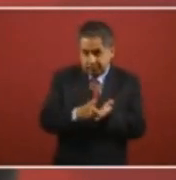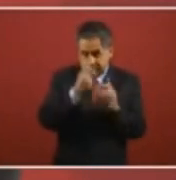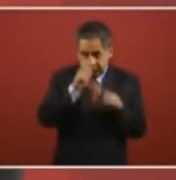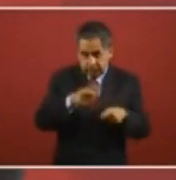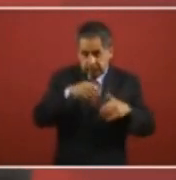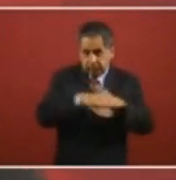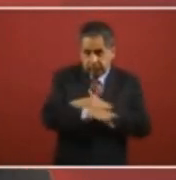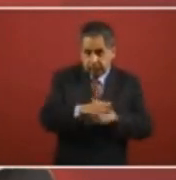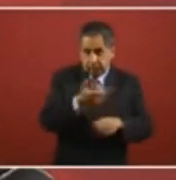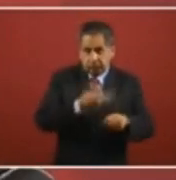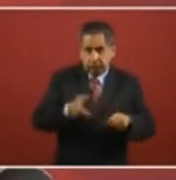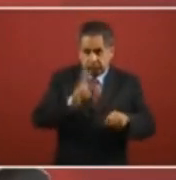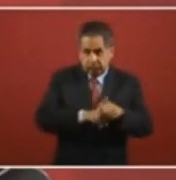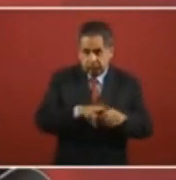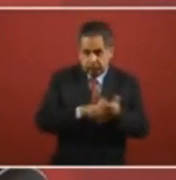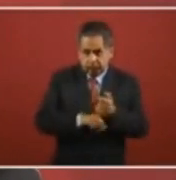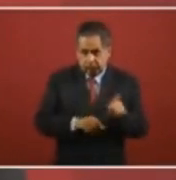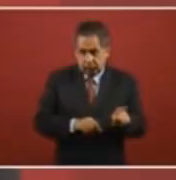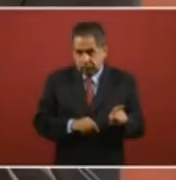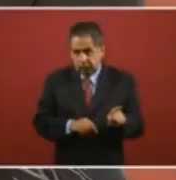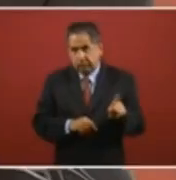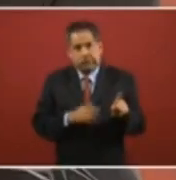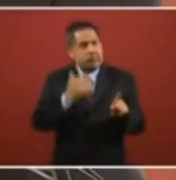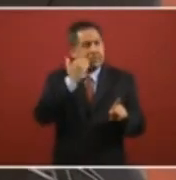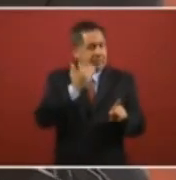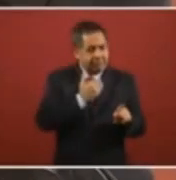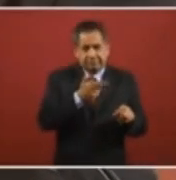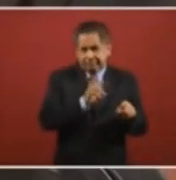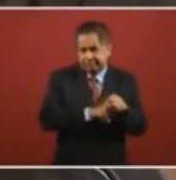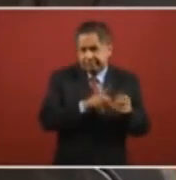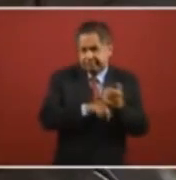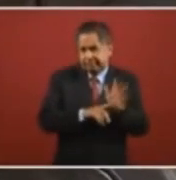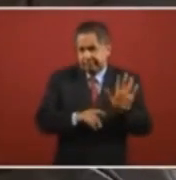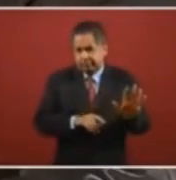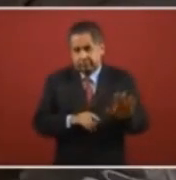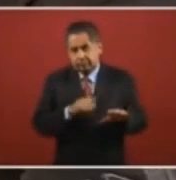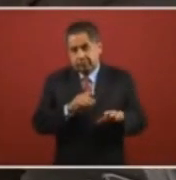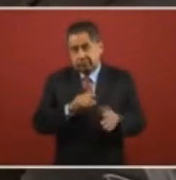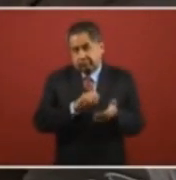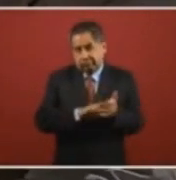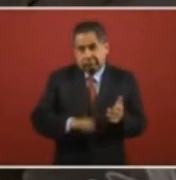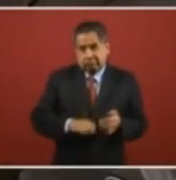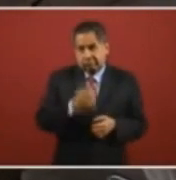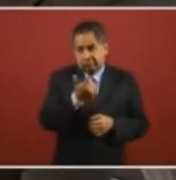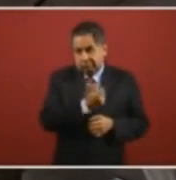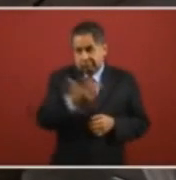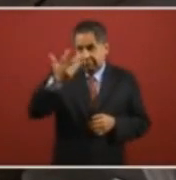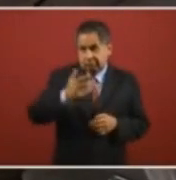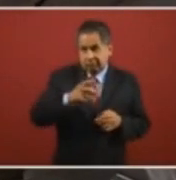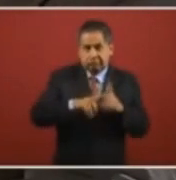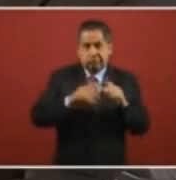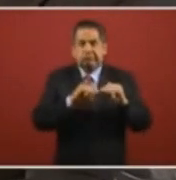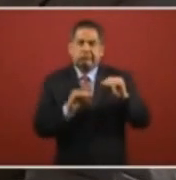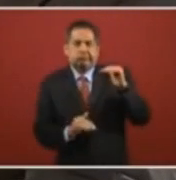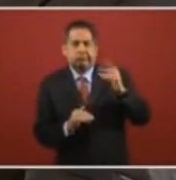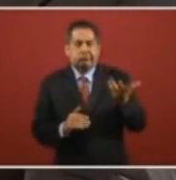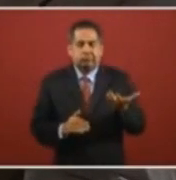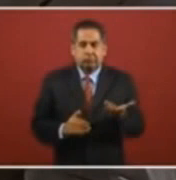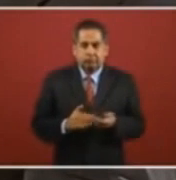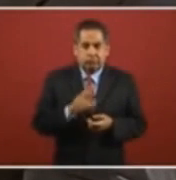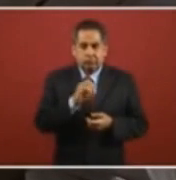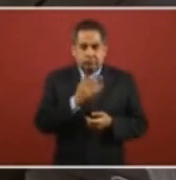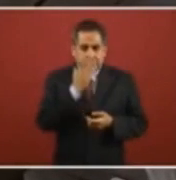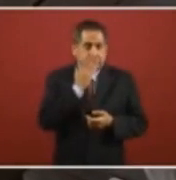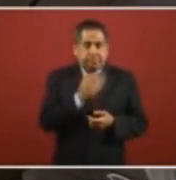salud, con todas las imperfecciones que tiene el sistema norteamericano, porque es un sistema caro y es un sistema muy desigual, no es similar